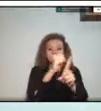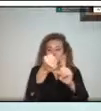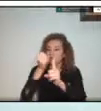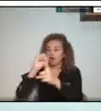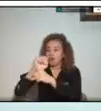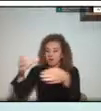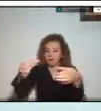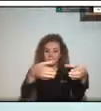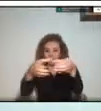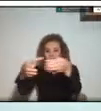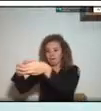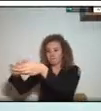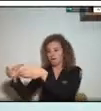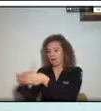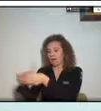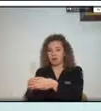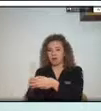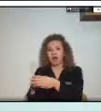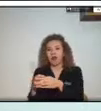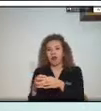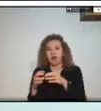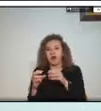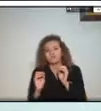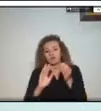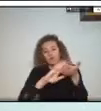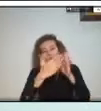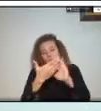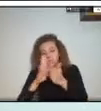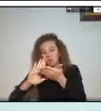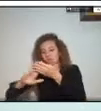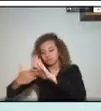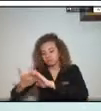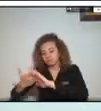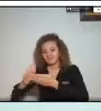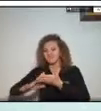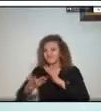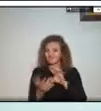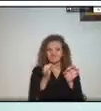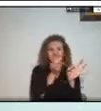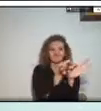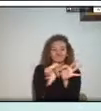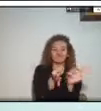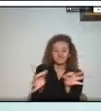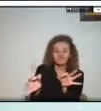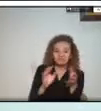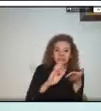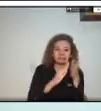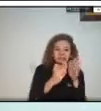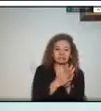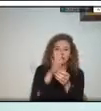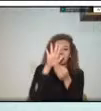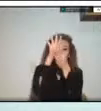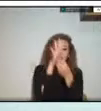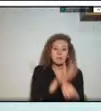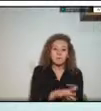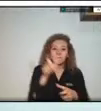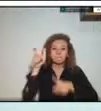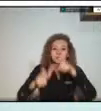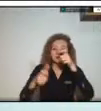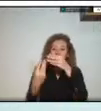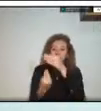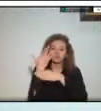grupos sociales a las comunidades a la población vulnerable a los productores a